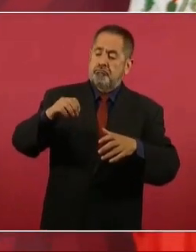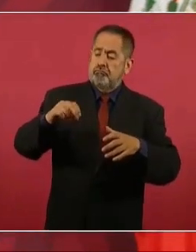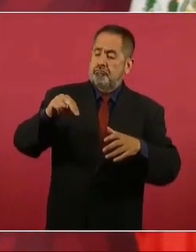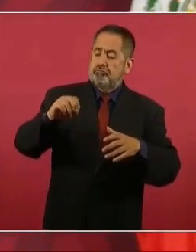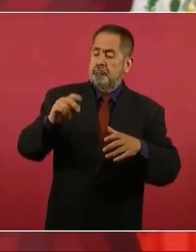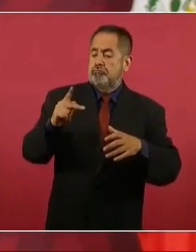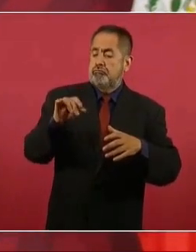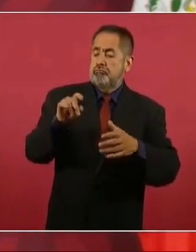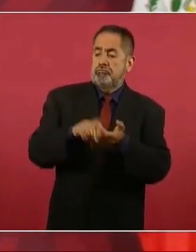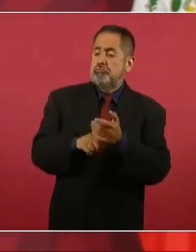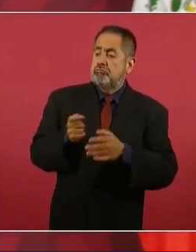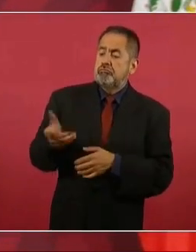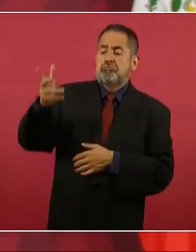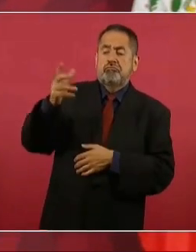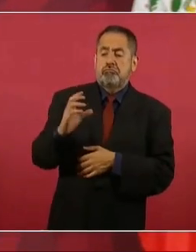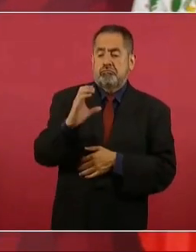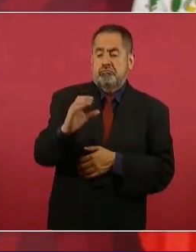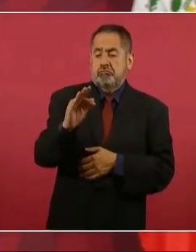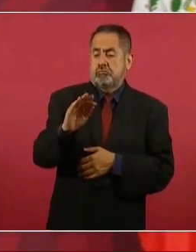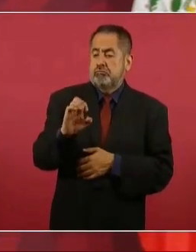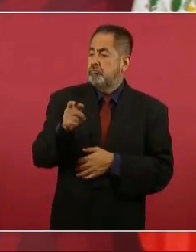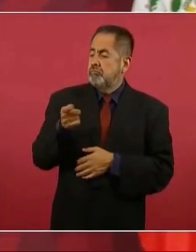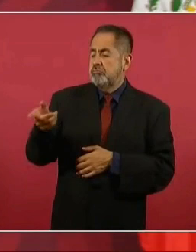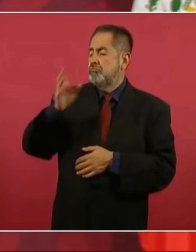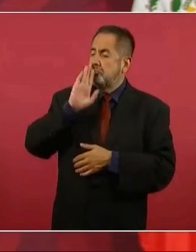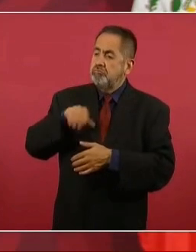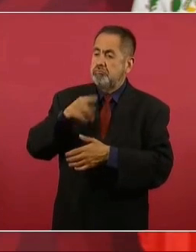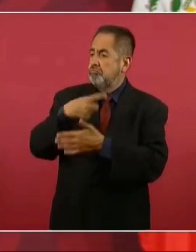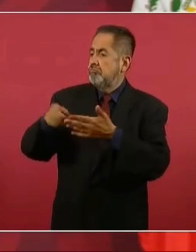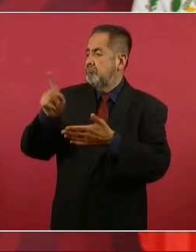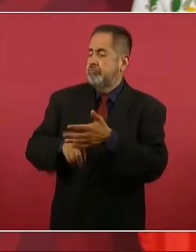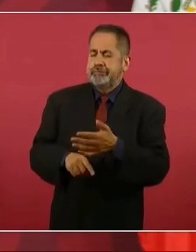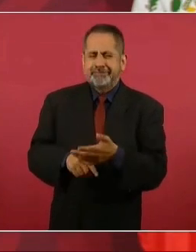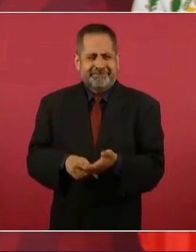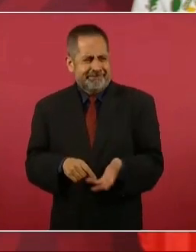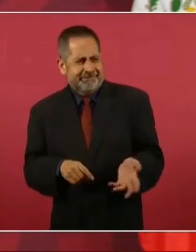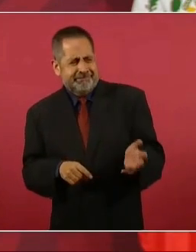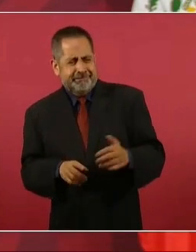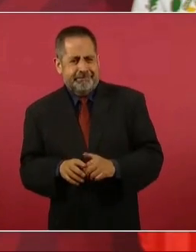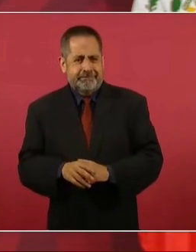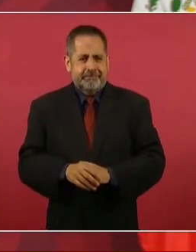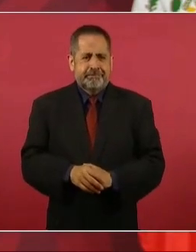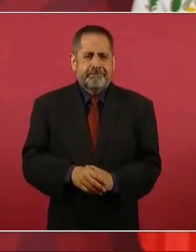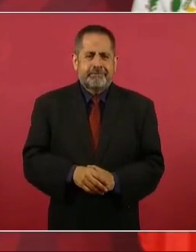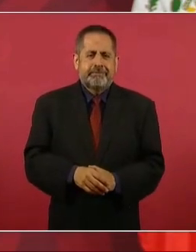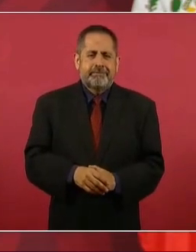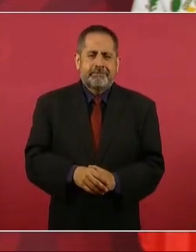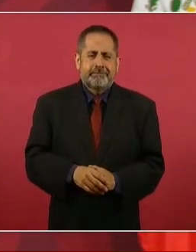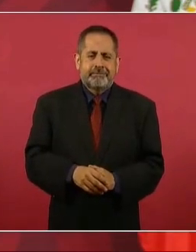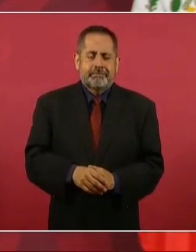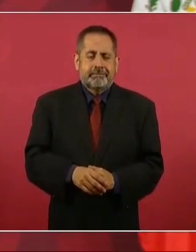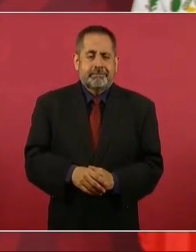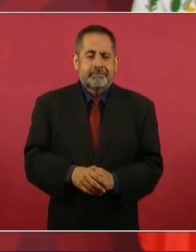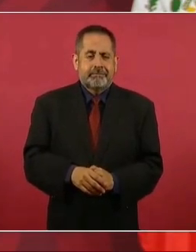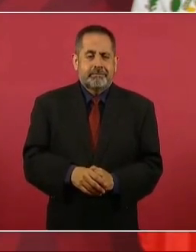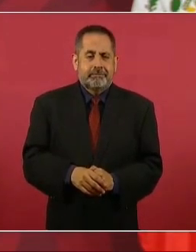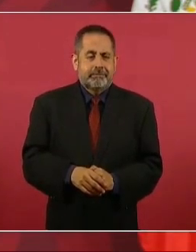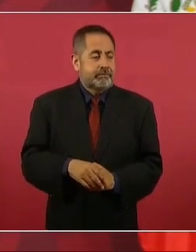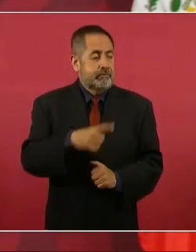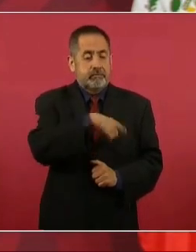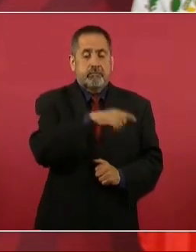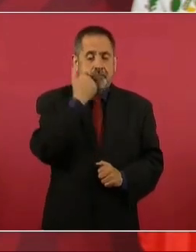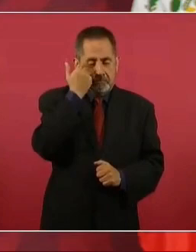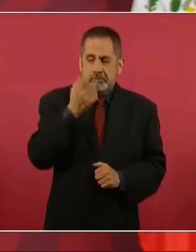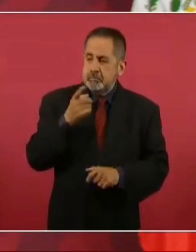lo que hace la Comisión Federal de Electricidad, que quisieran